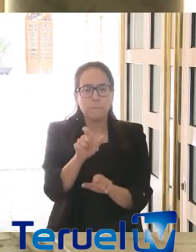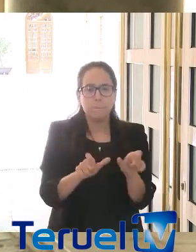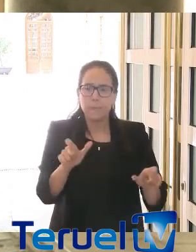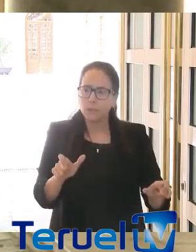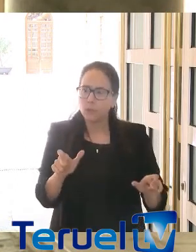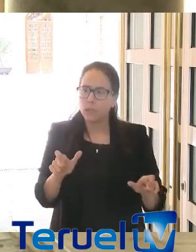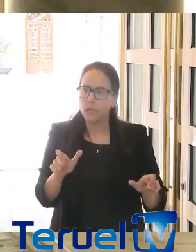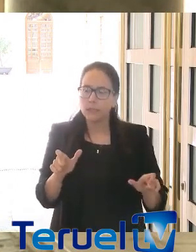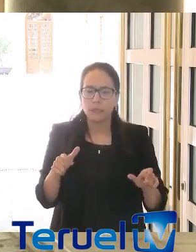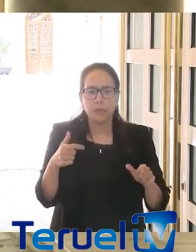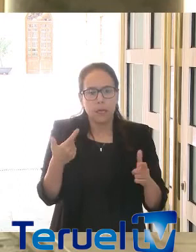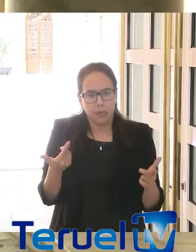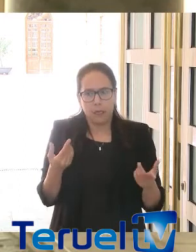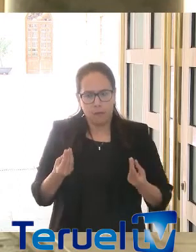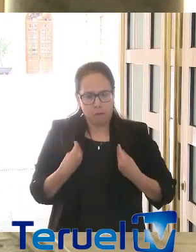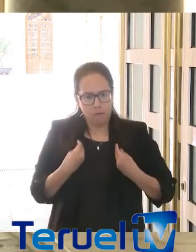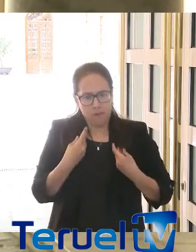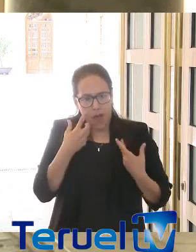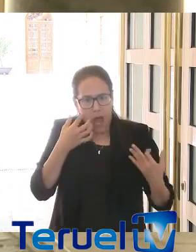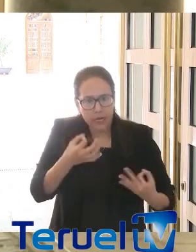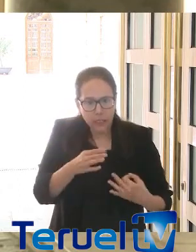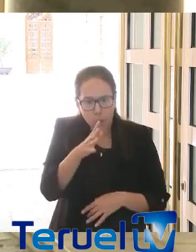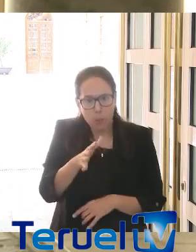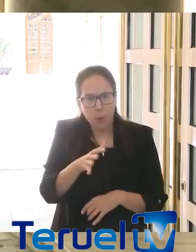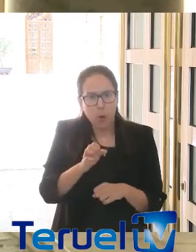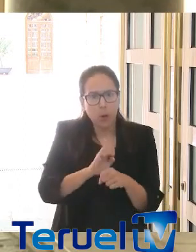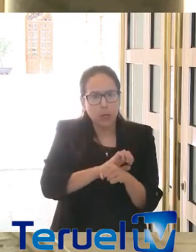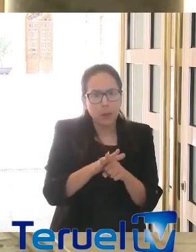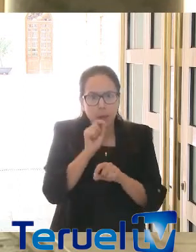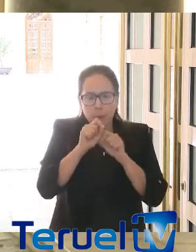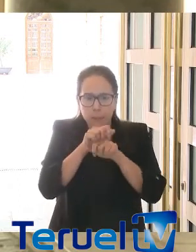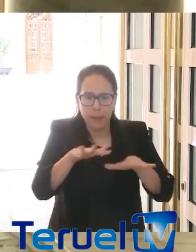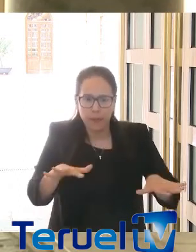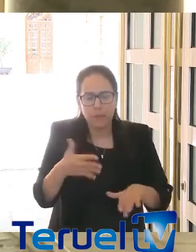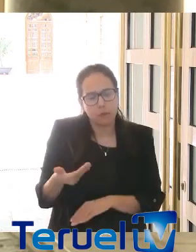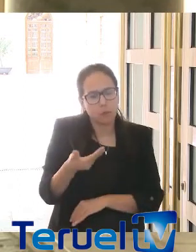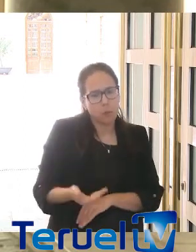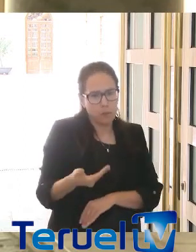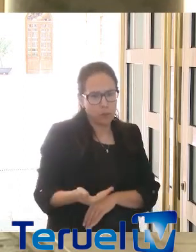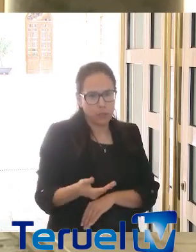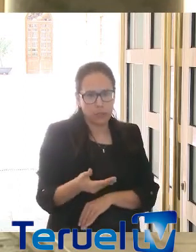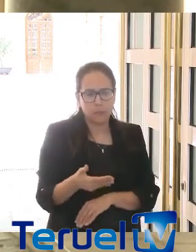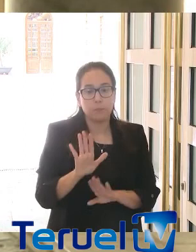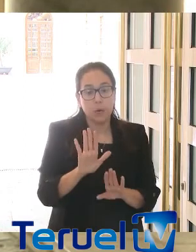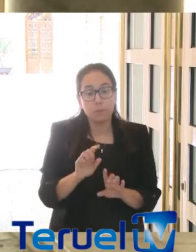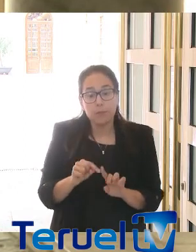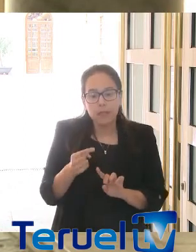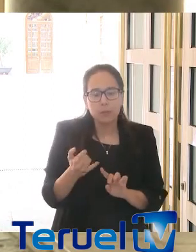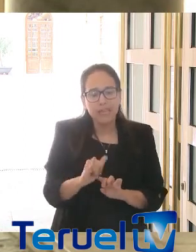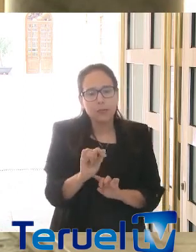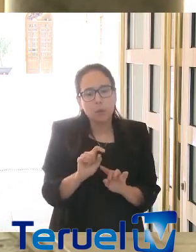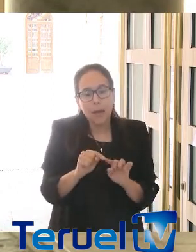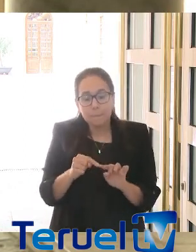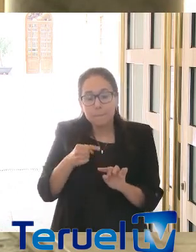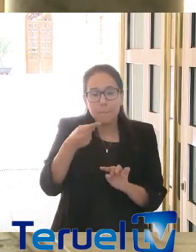día a la pandemia. Y, por supuesto, no cabe otra que la urgencia sanitaria por encima de todo. Pero luego hay una pos, digamos,